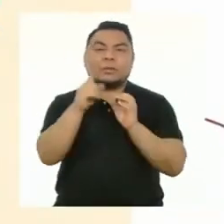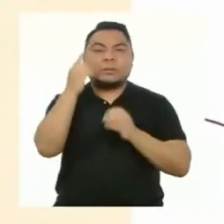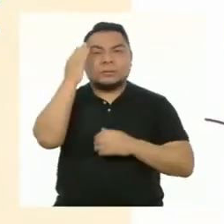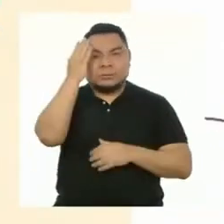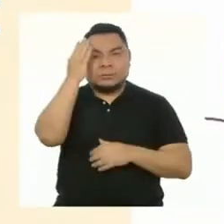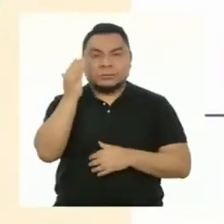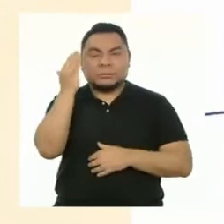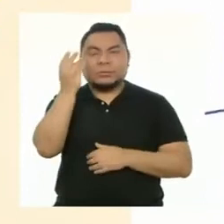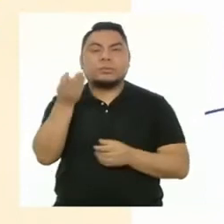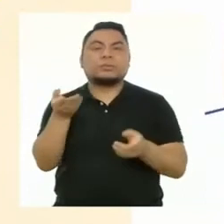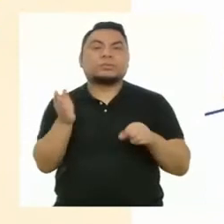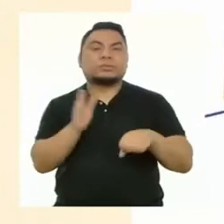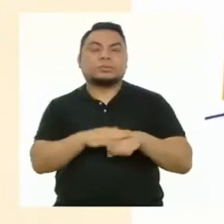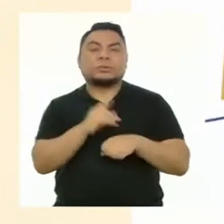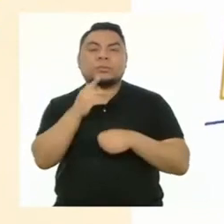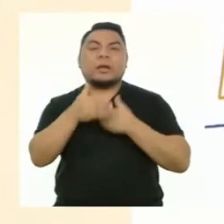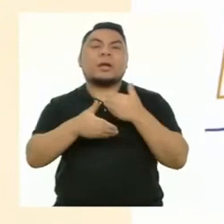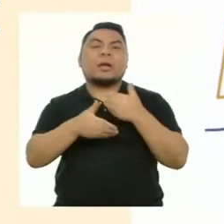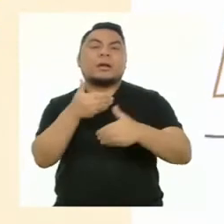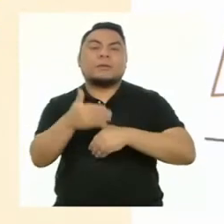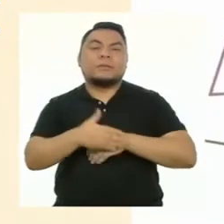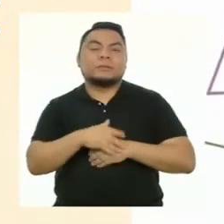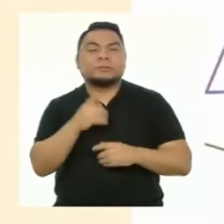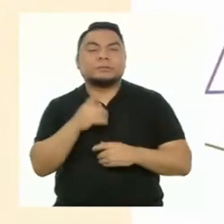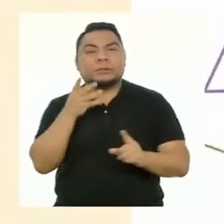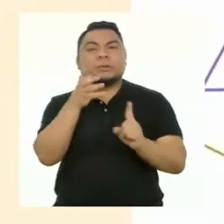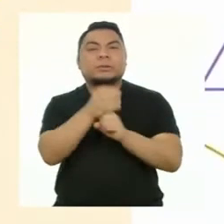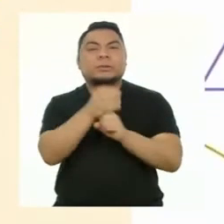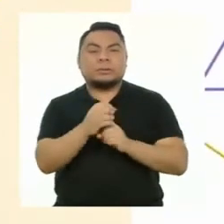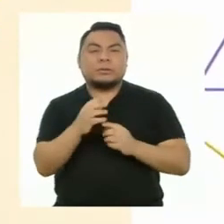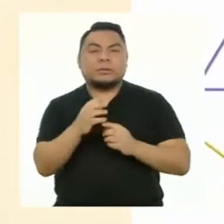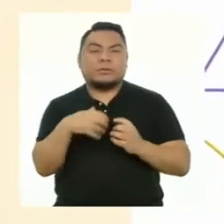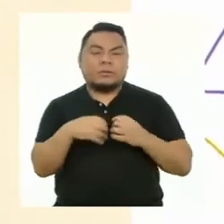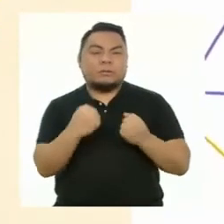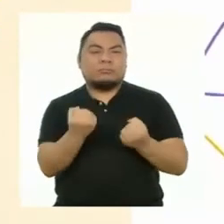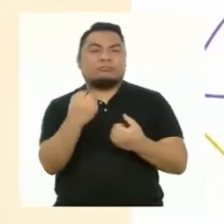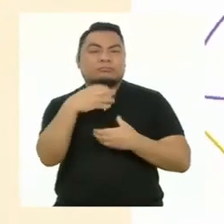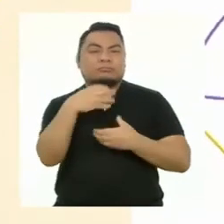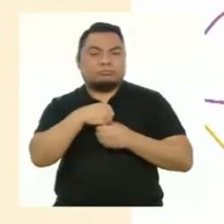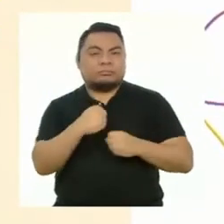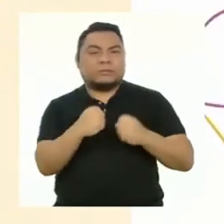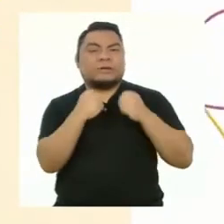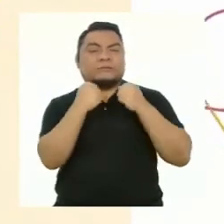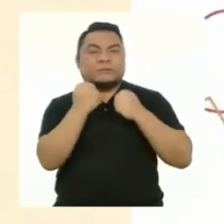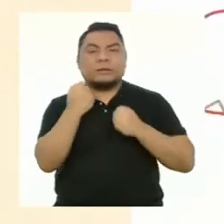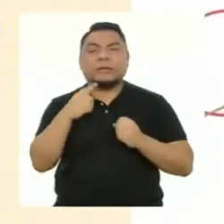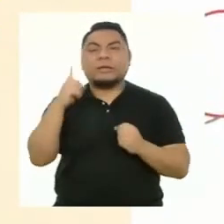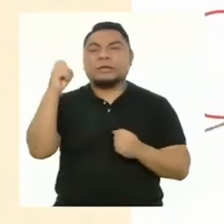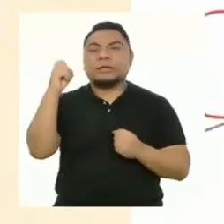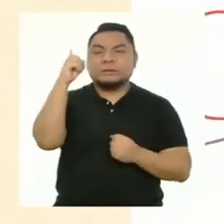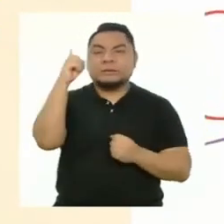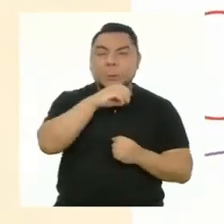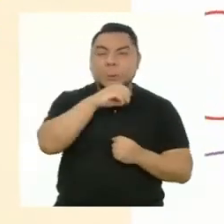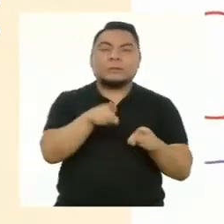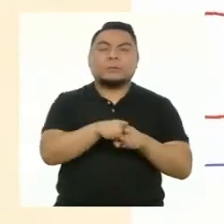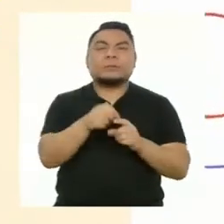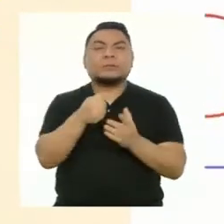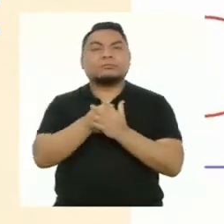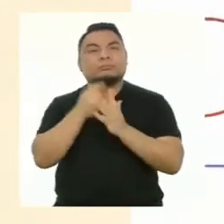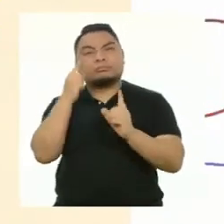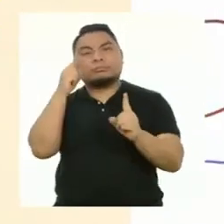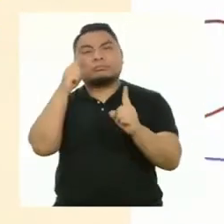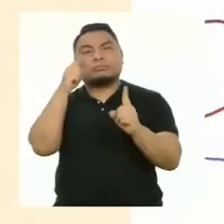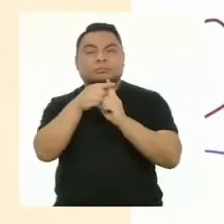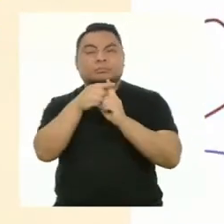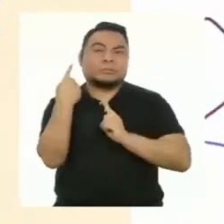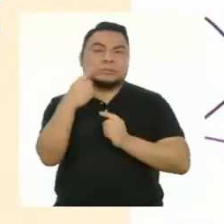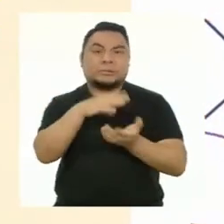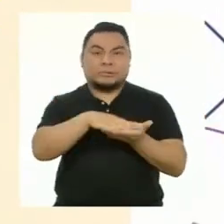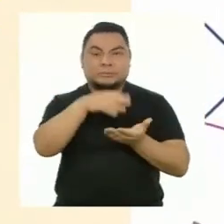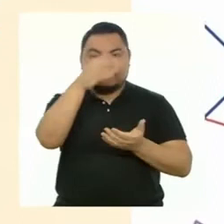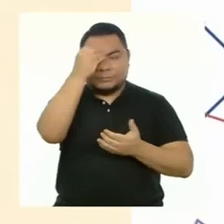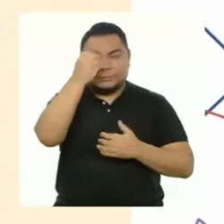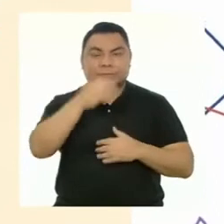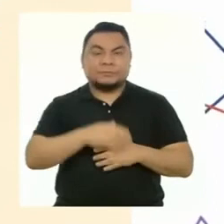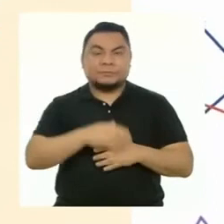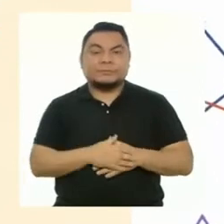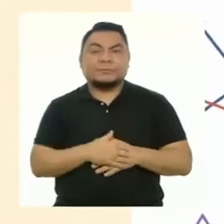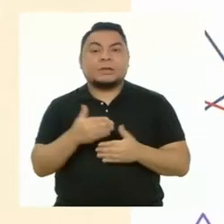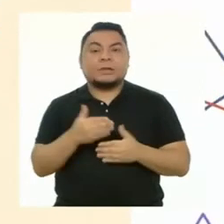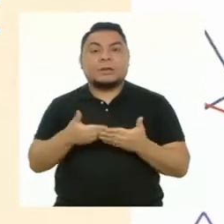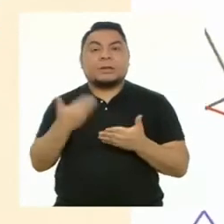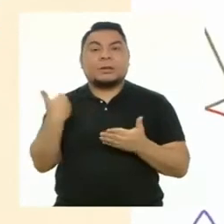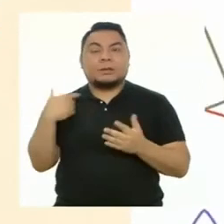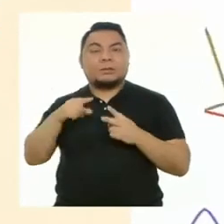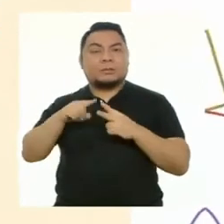reflexionar sobre nuestros avances, logros, fortalezas, dificultades y desafíos en nuestros aprendizajes.